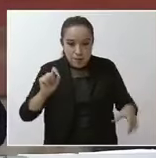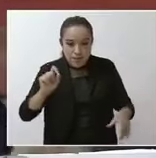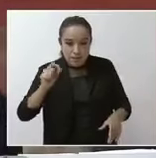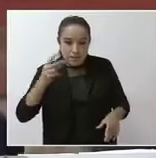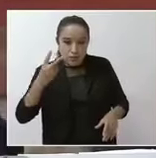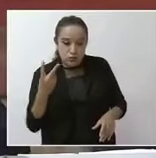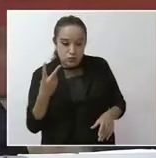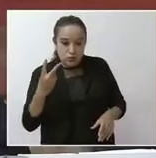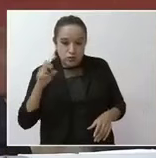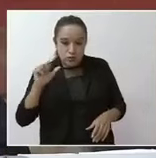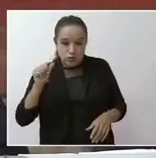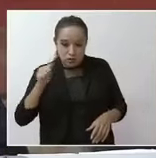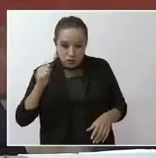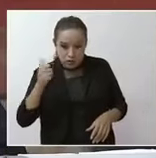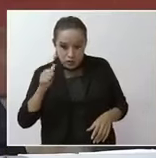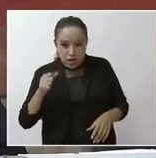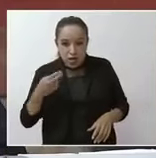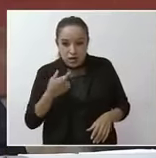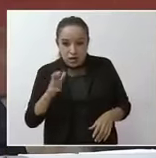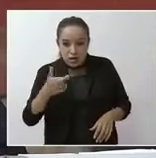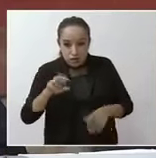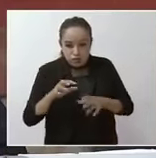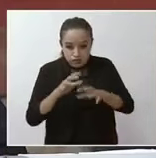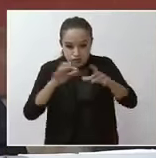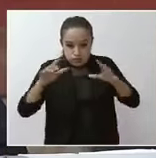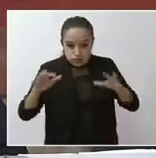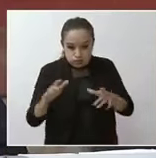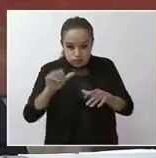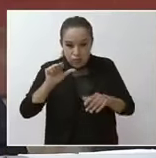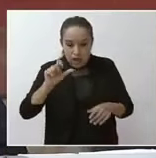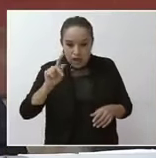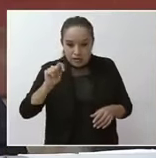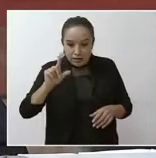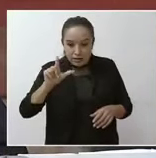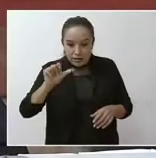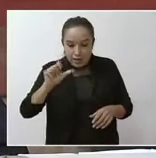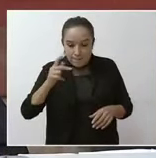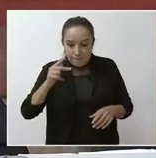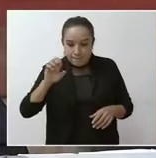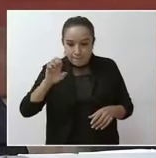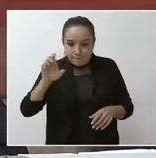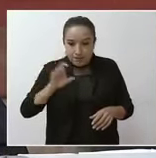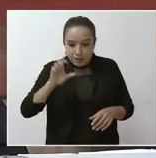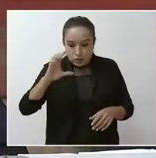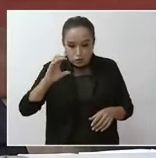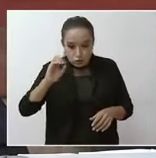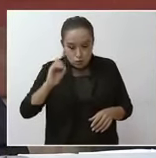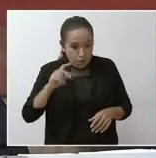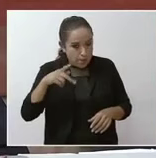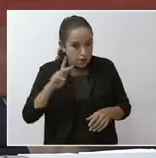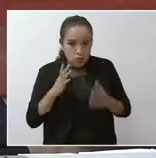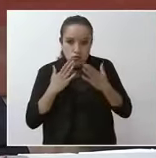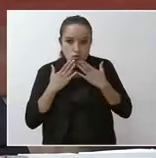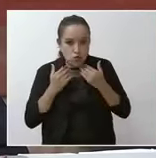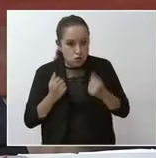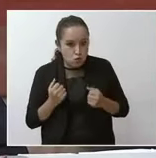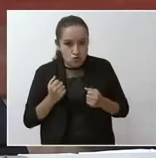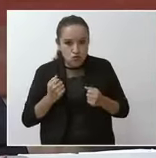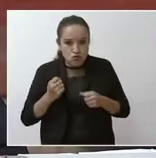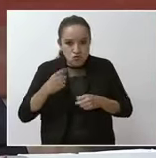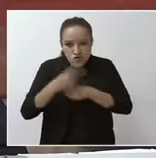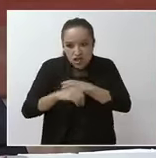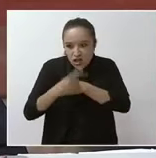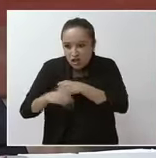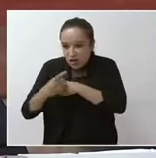desbordó el río Atlapexco, en el municipio del mismo nombre. Ningún desbordamiento causó afectaciones. En Pachuca de